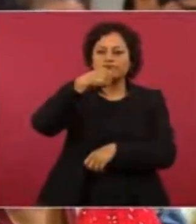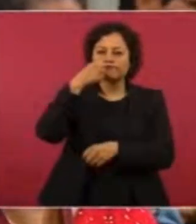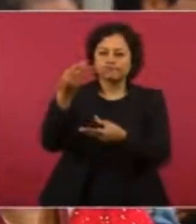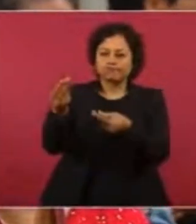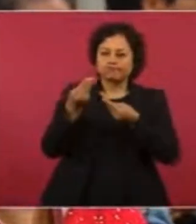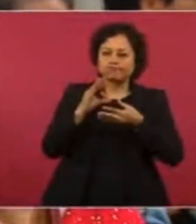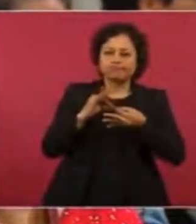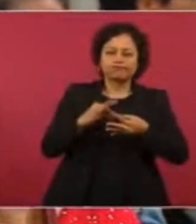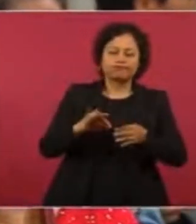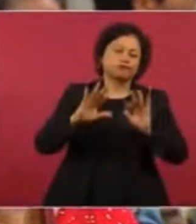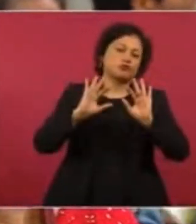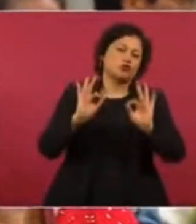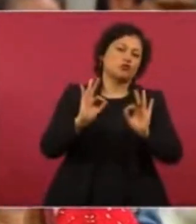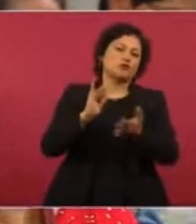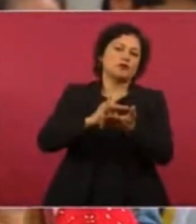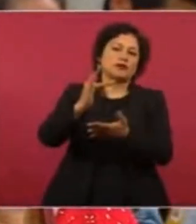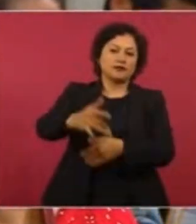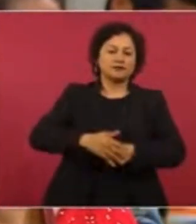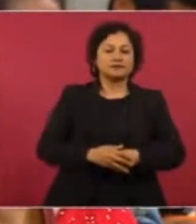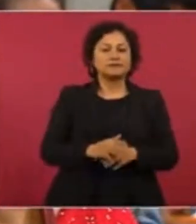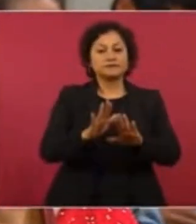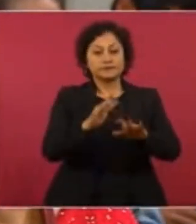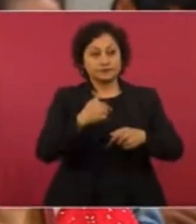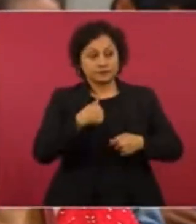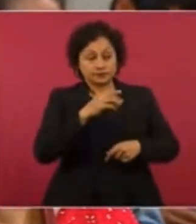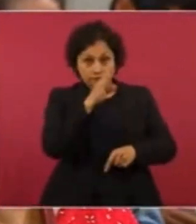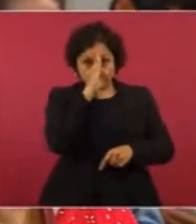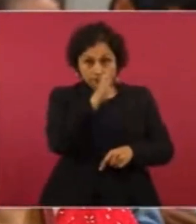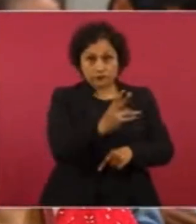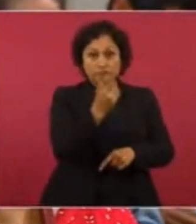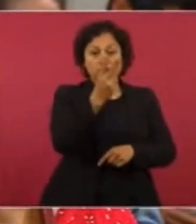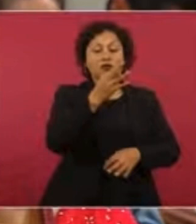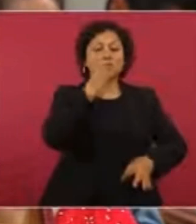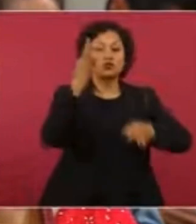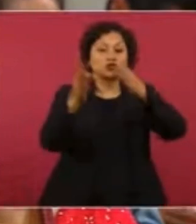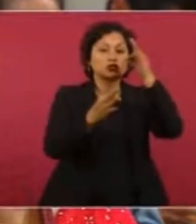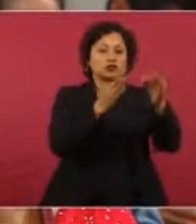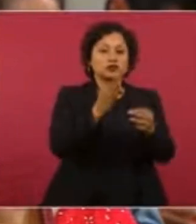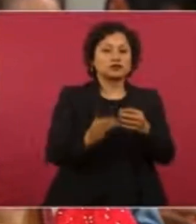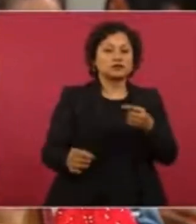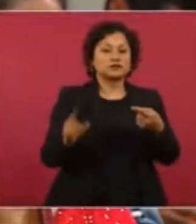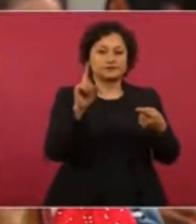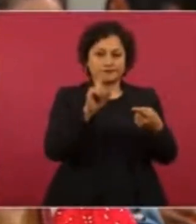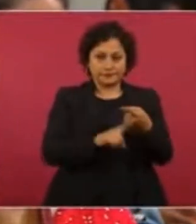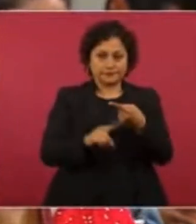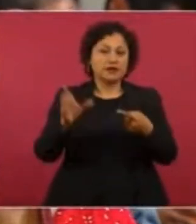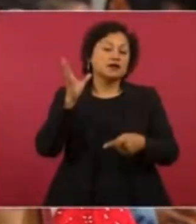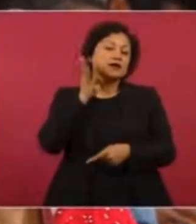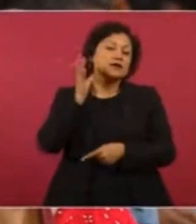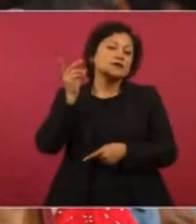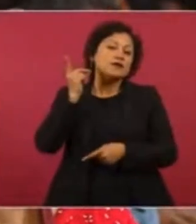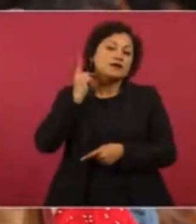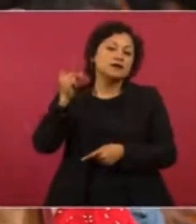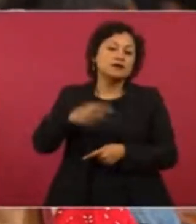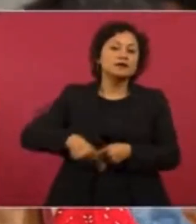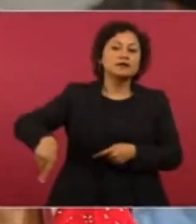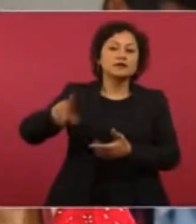Presidente, le quiero dar dos noticias. La primera es que en la Cámara de Diputados aprobaron casi por